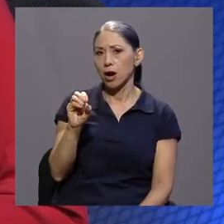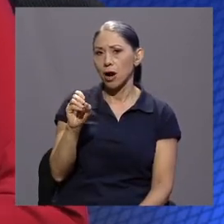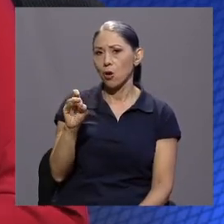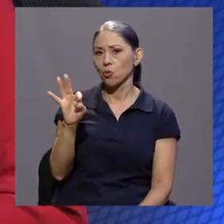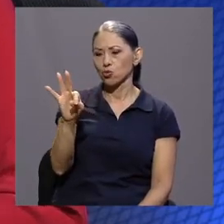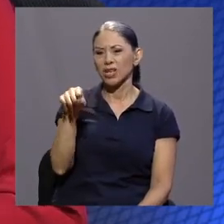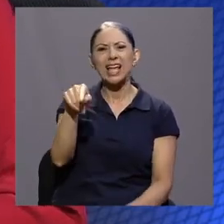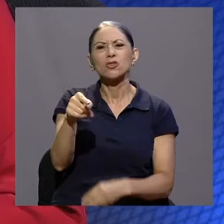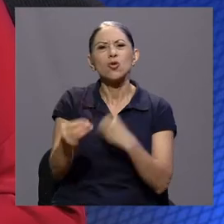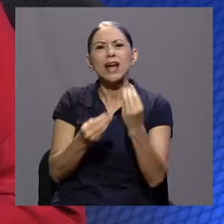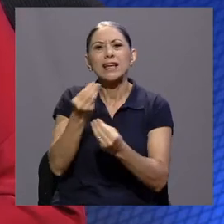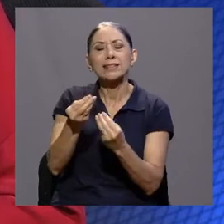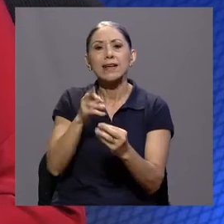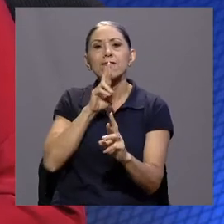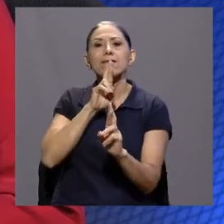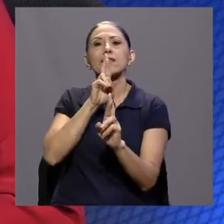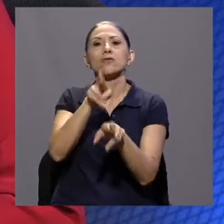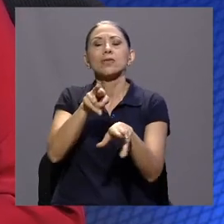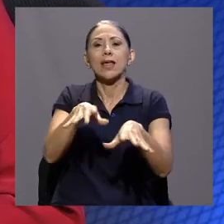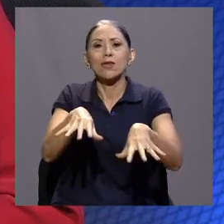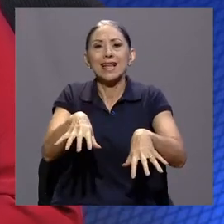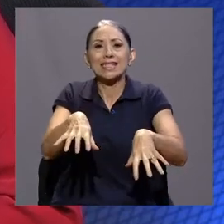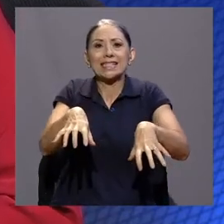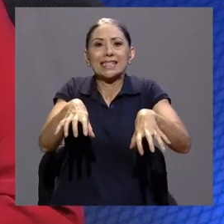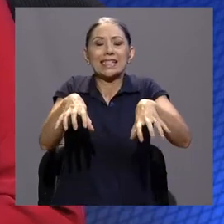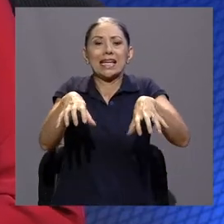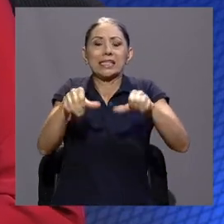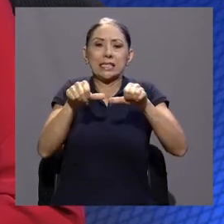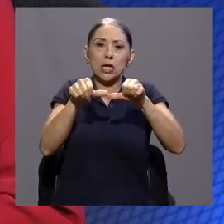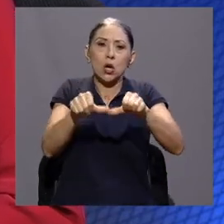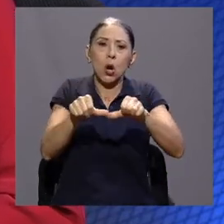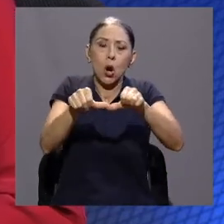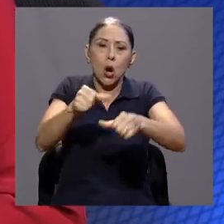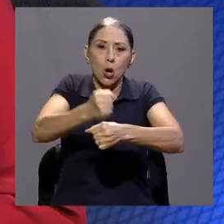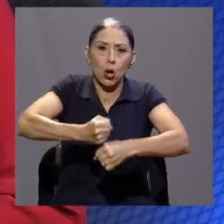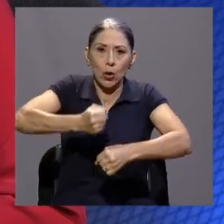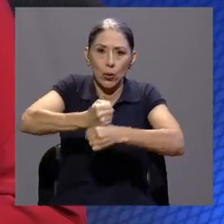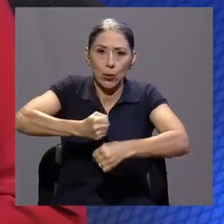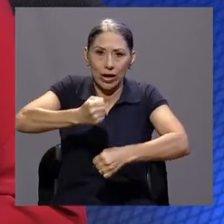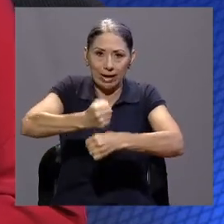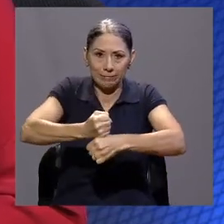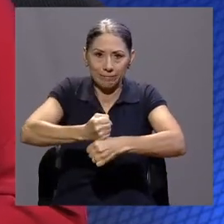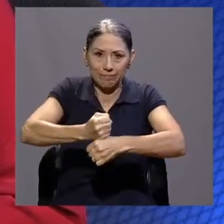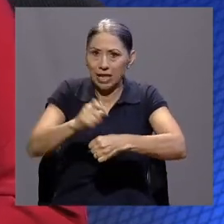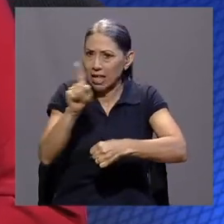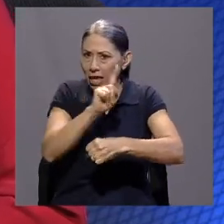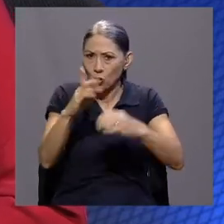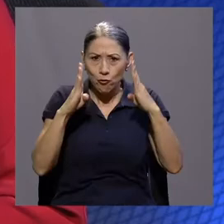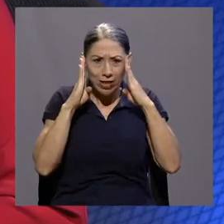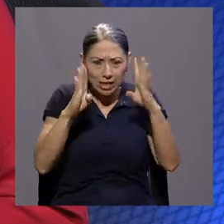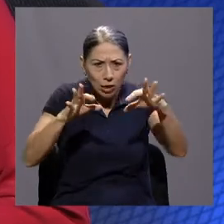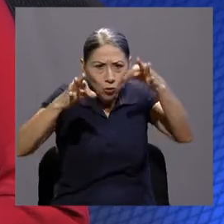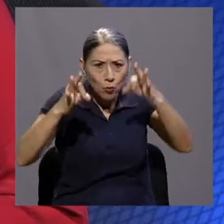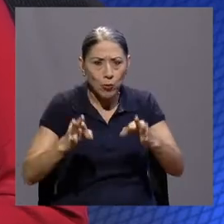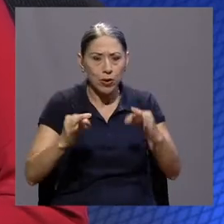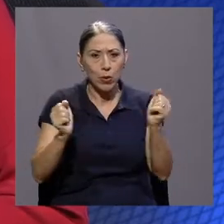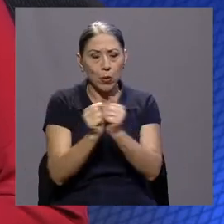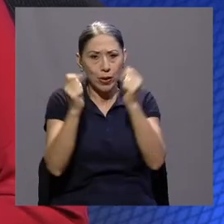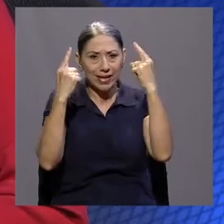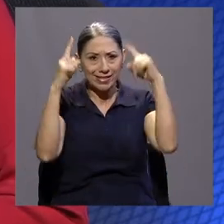es el resultante del estrés crónico laboral, el cual no fue gestionado con éxito.